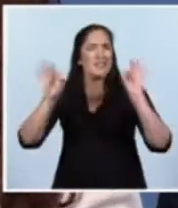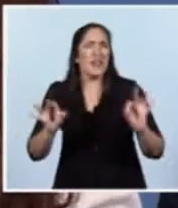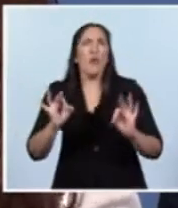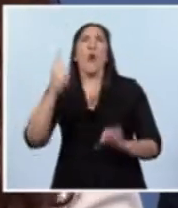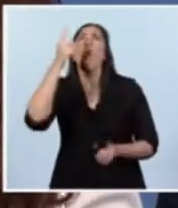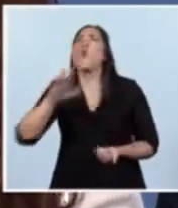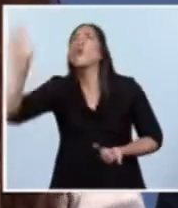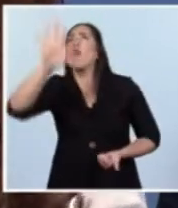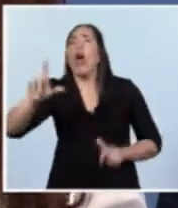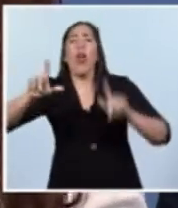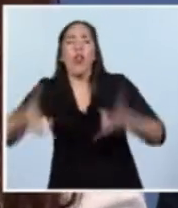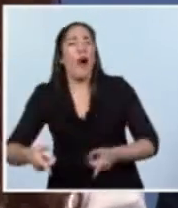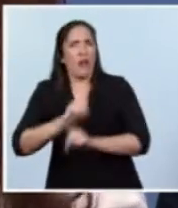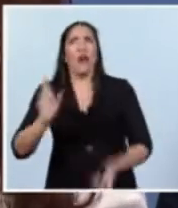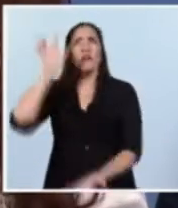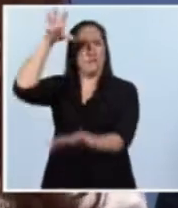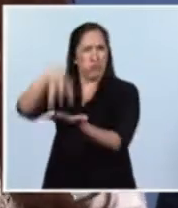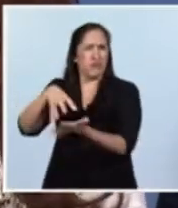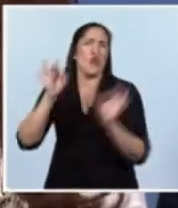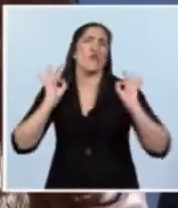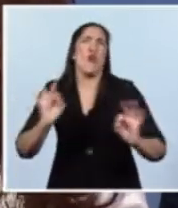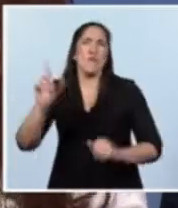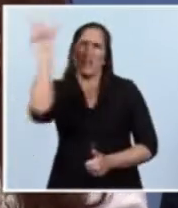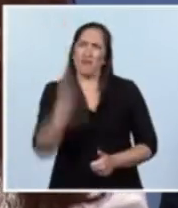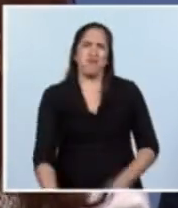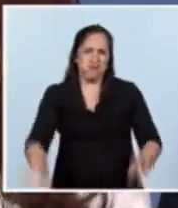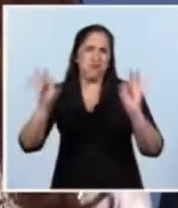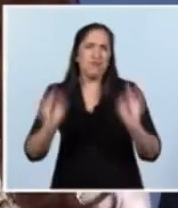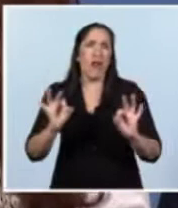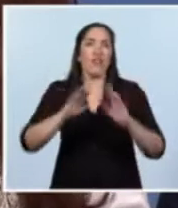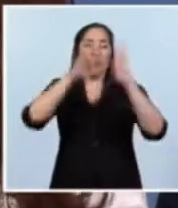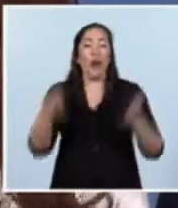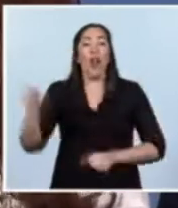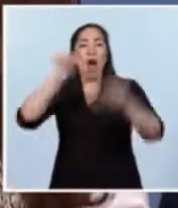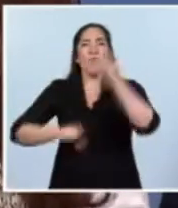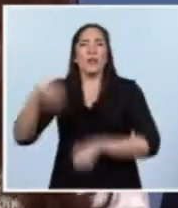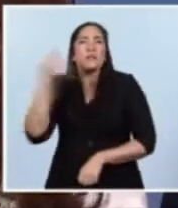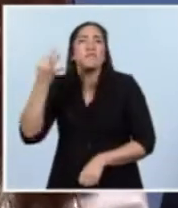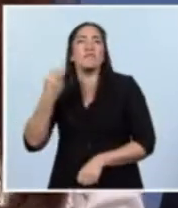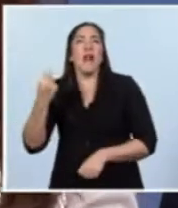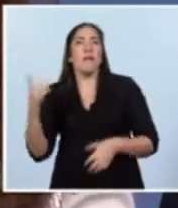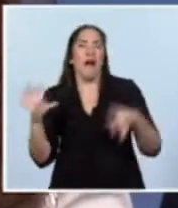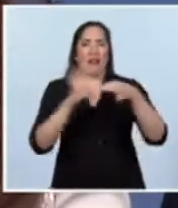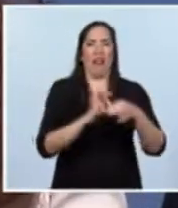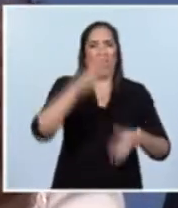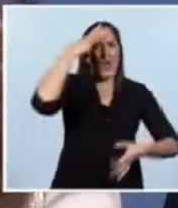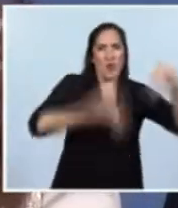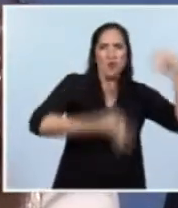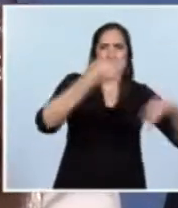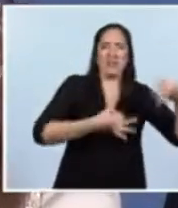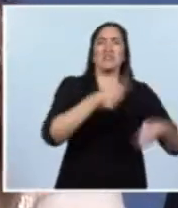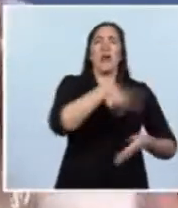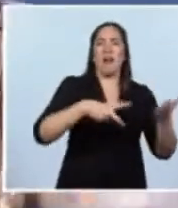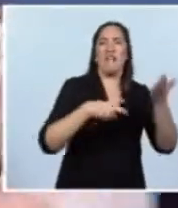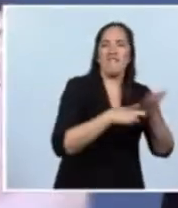sola región que no cuente con laboratorios forenses para sus jueces, para sus fiscales y para justicia